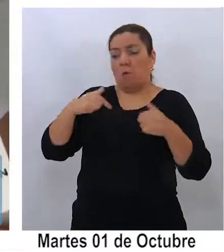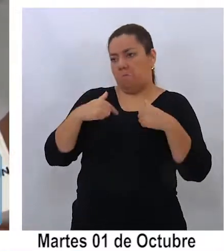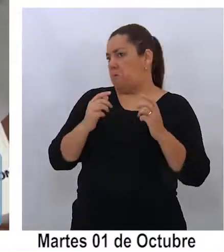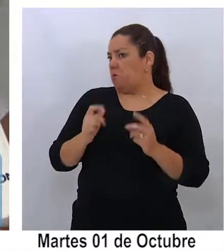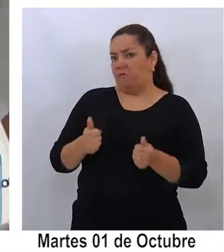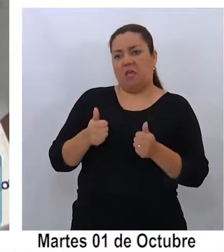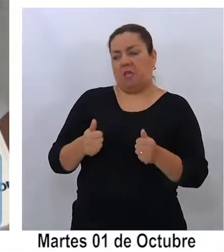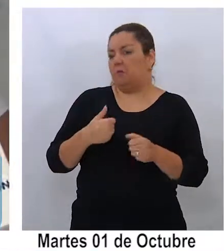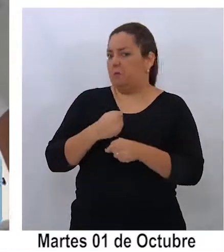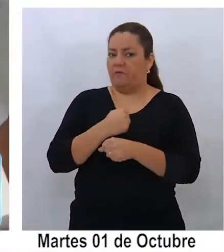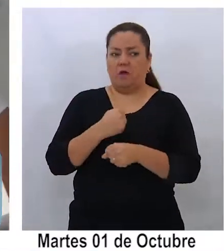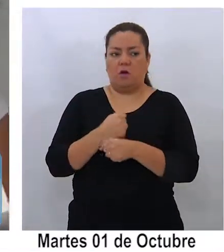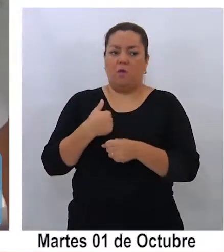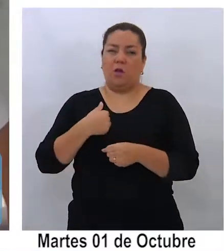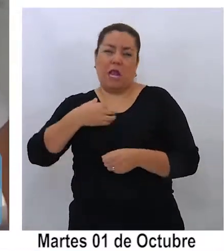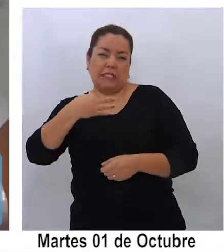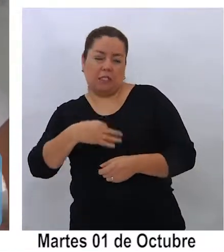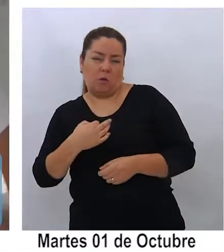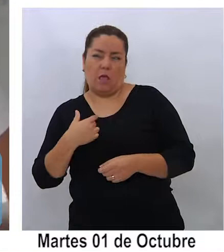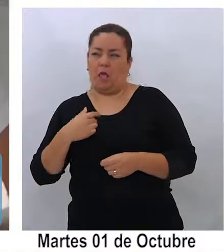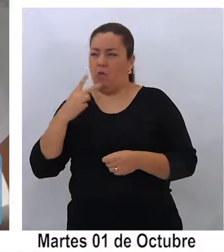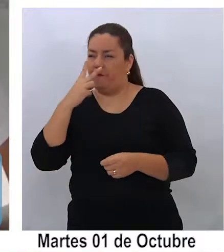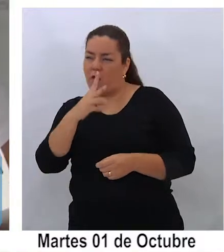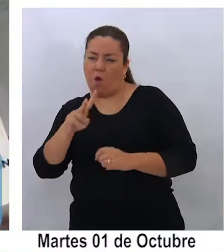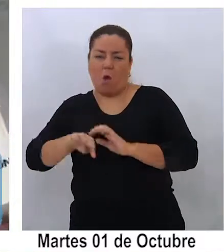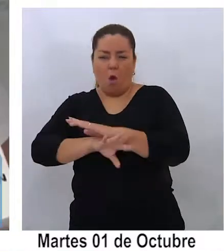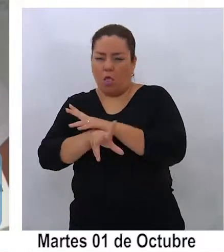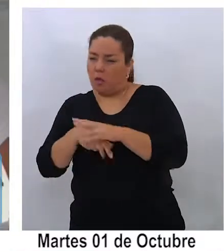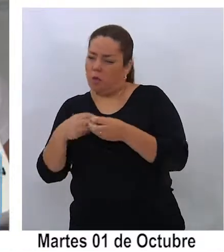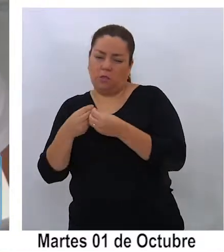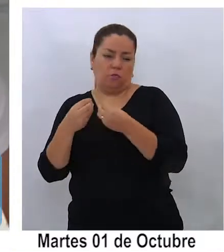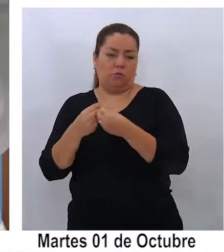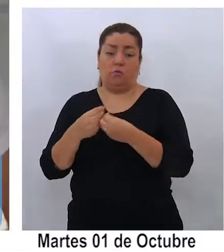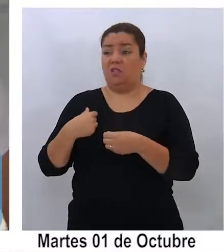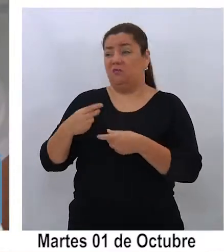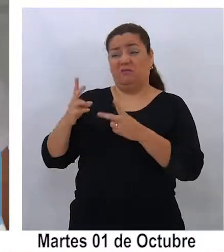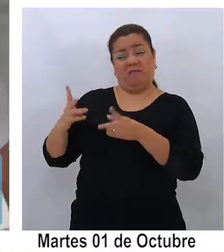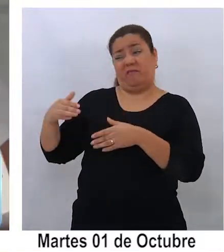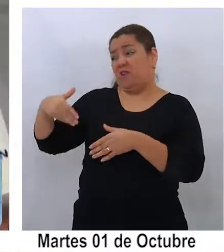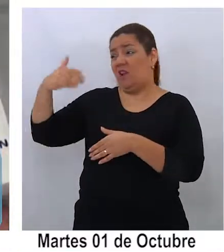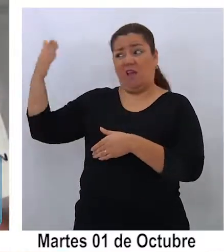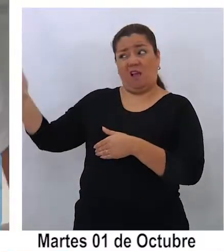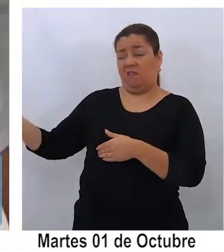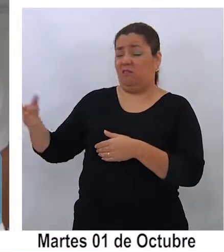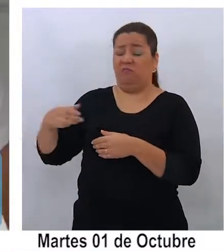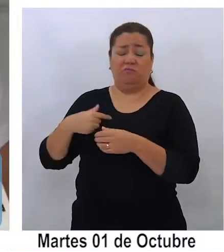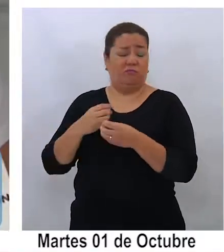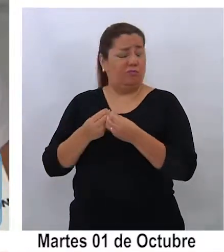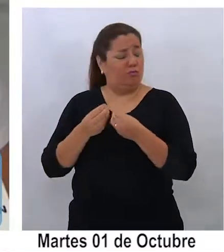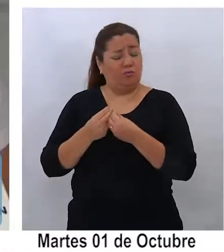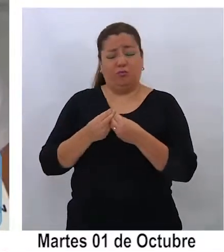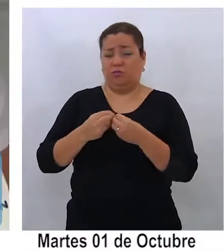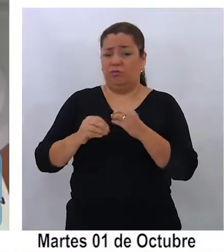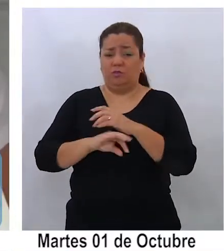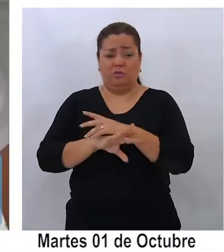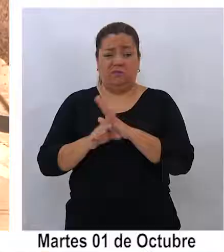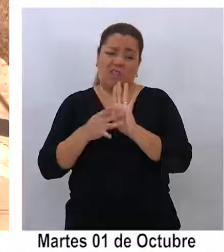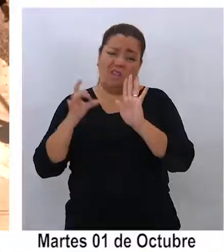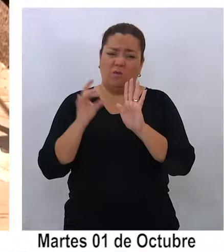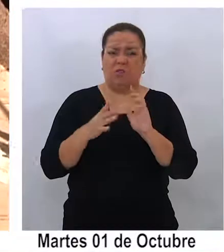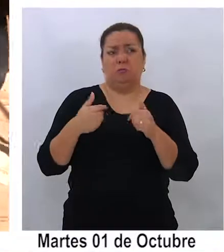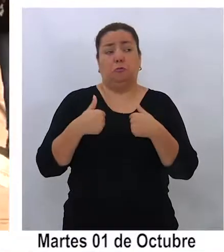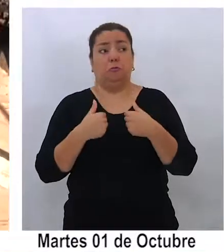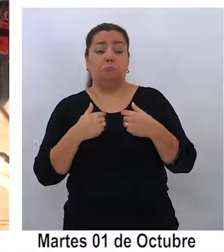pero en la seguridad hay mucha delincuencia, eso que vive en la calle. Eso después,